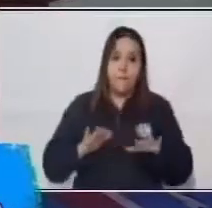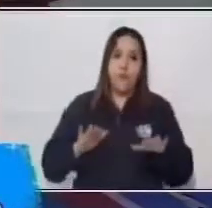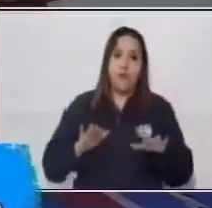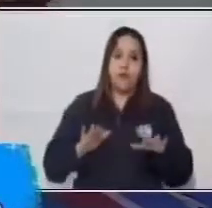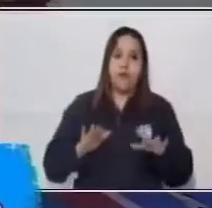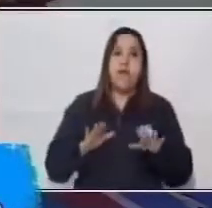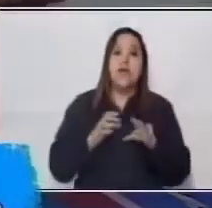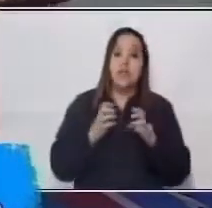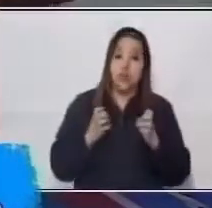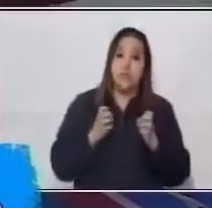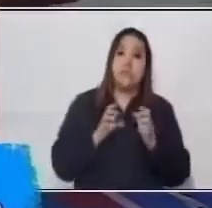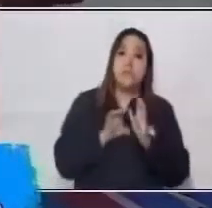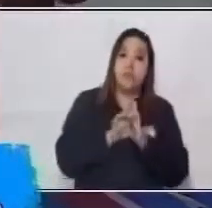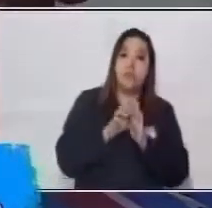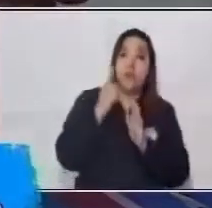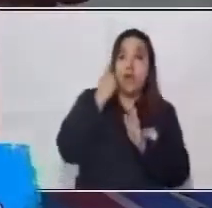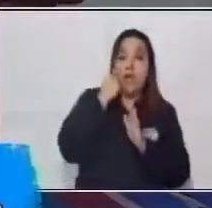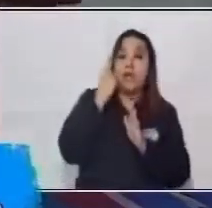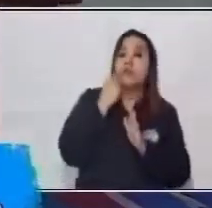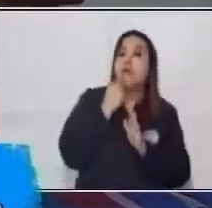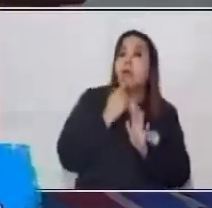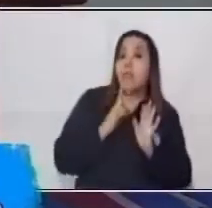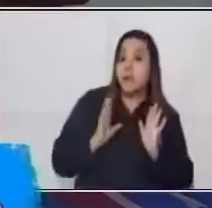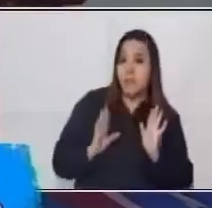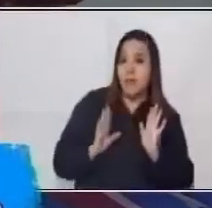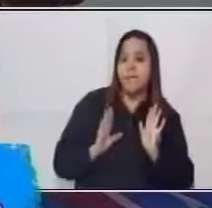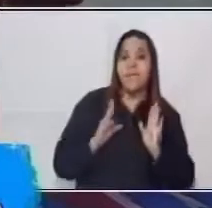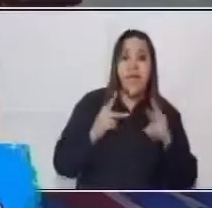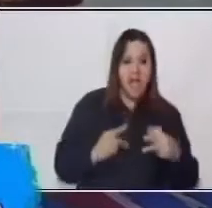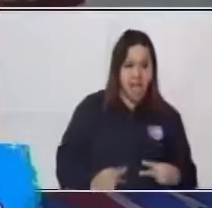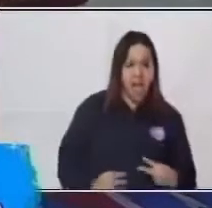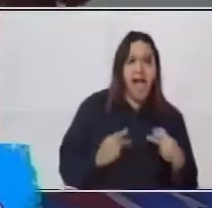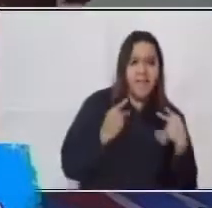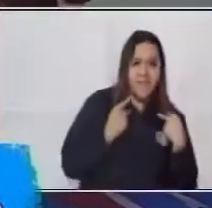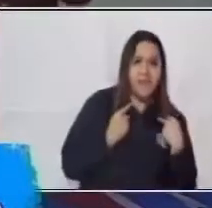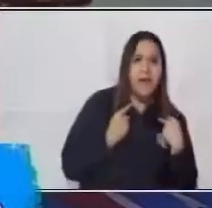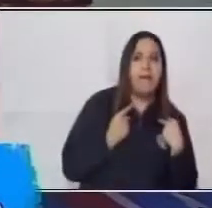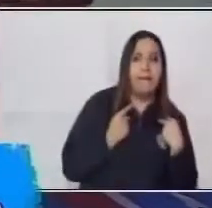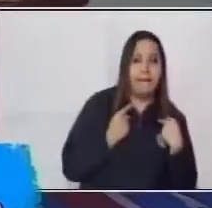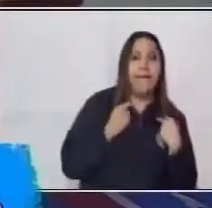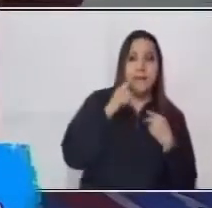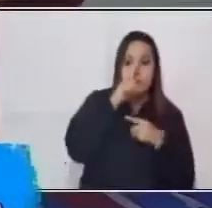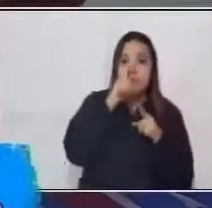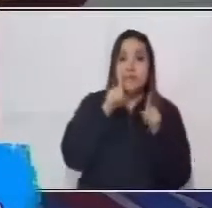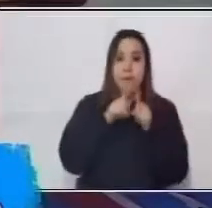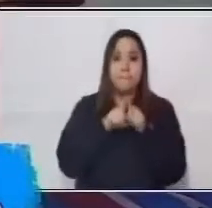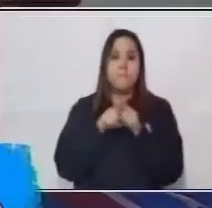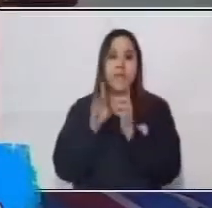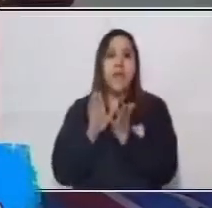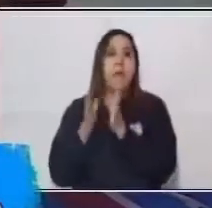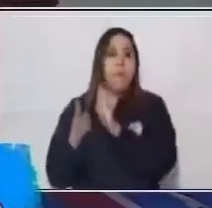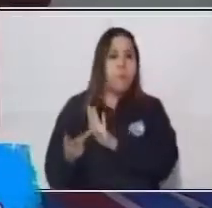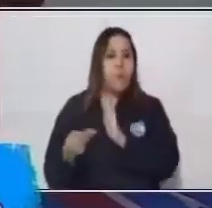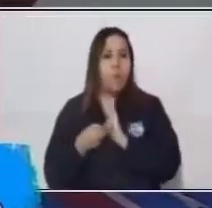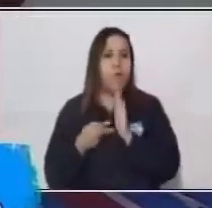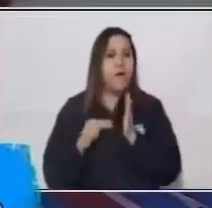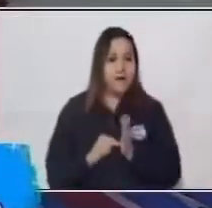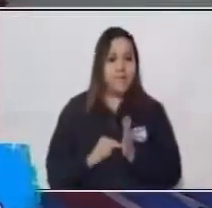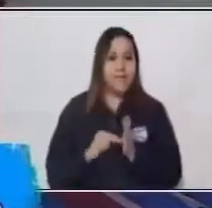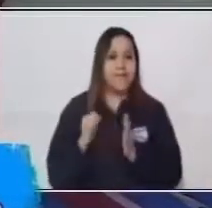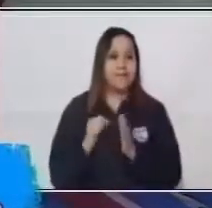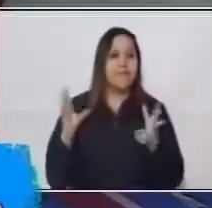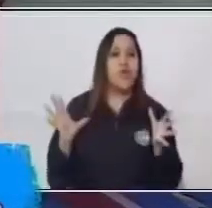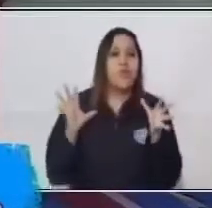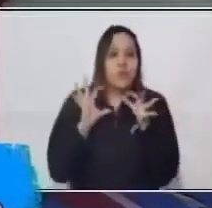existía una vida después de la muerte y lo plasmaban en esas historias fantásticas que hacían. Otro tema